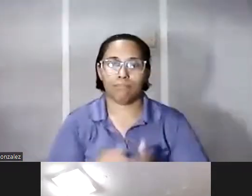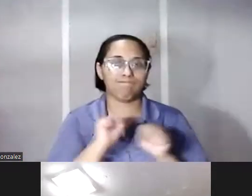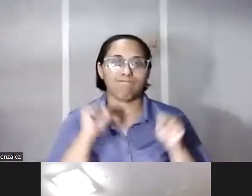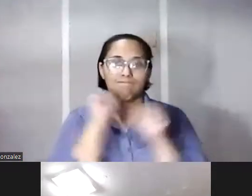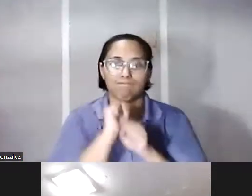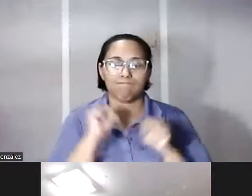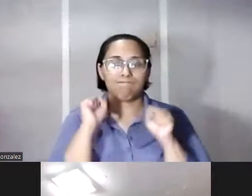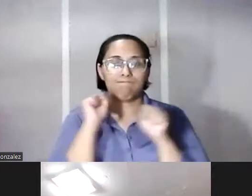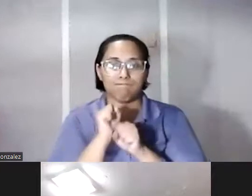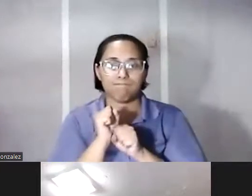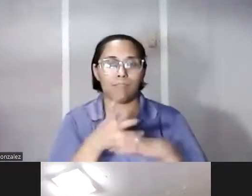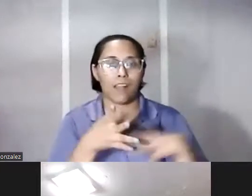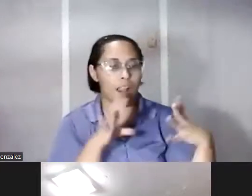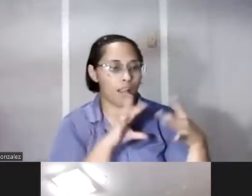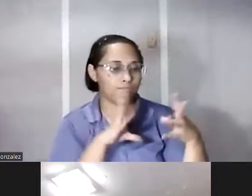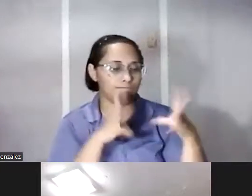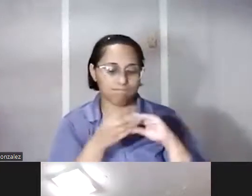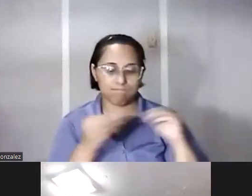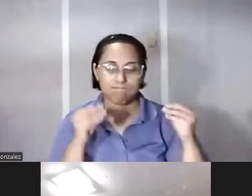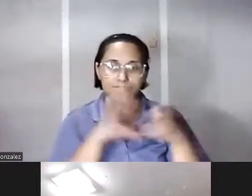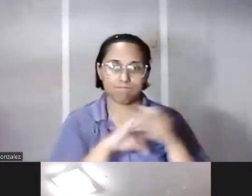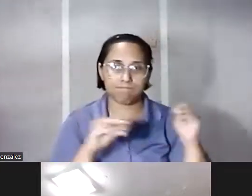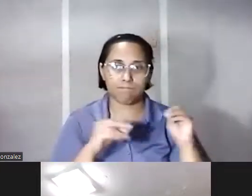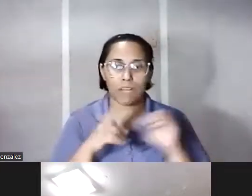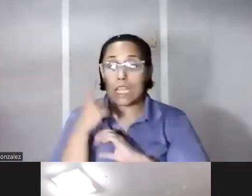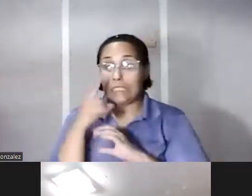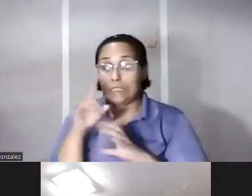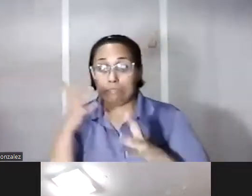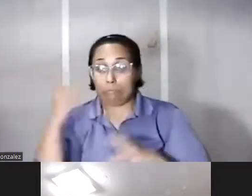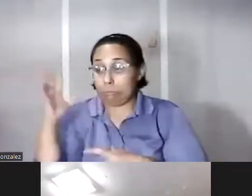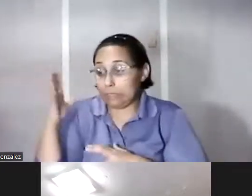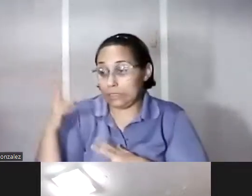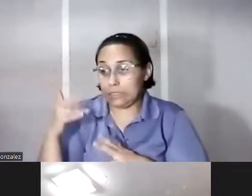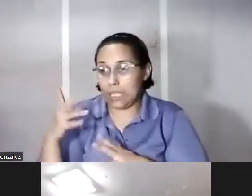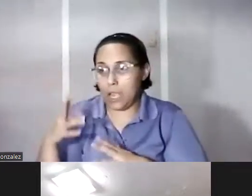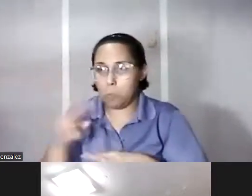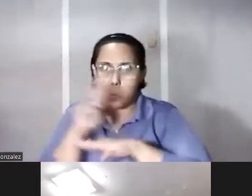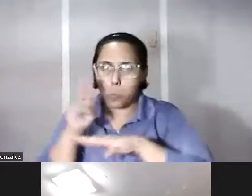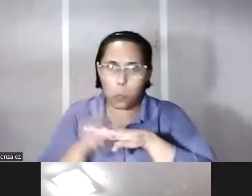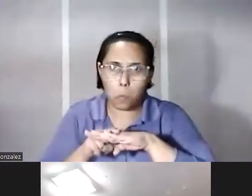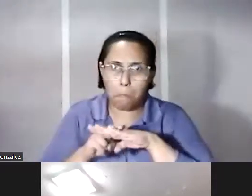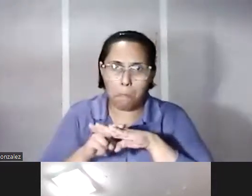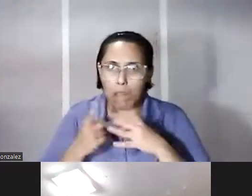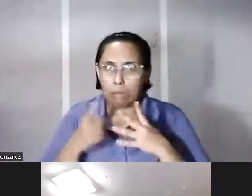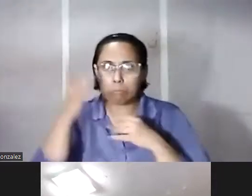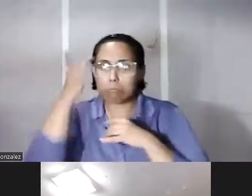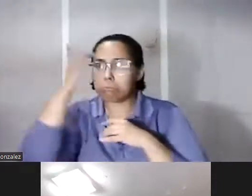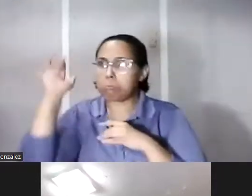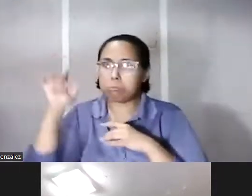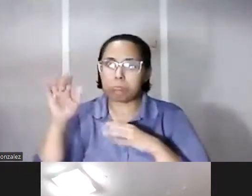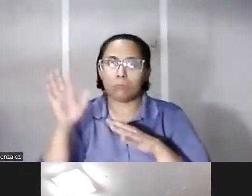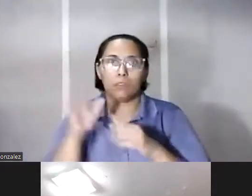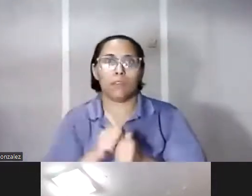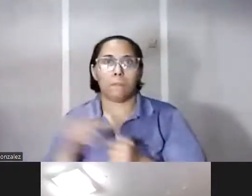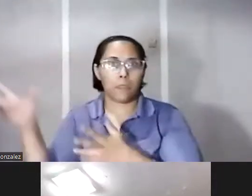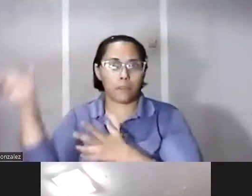detrás de esta narración que parecería espontánea y que parecería algo que le surgió de la nada por la musa que le